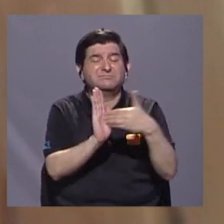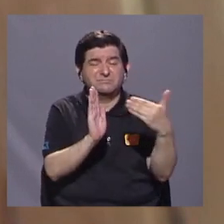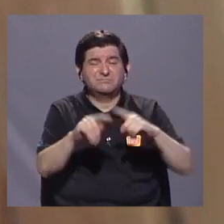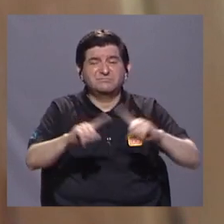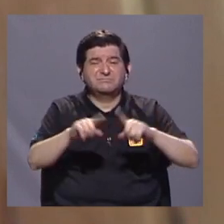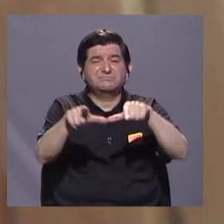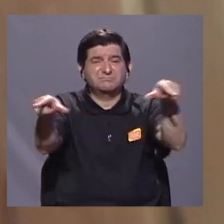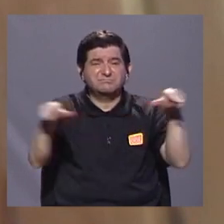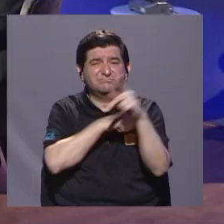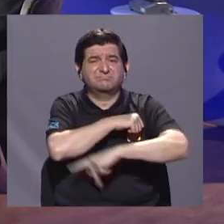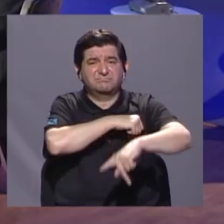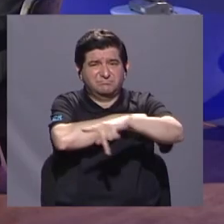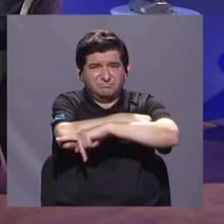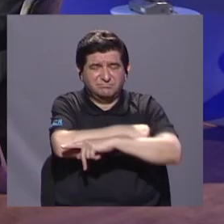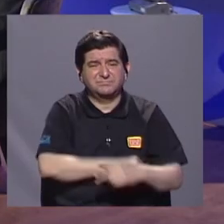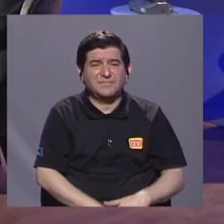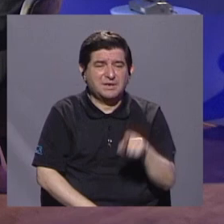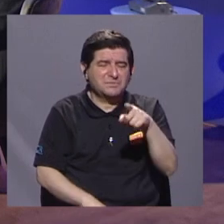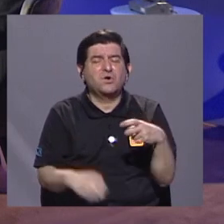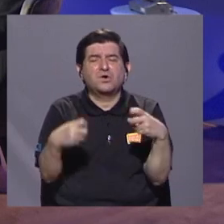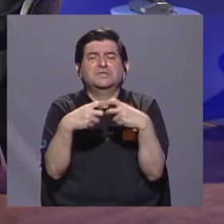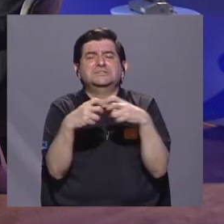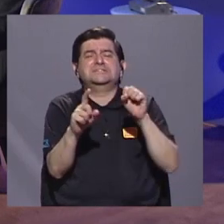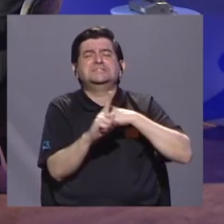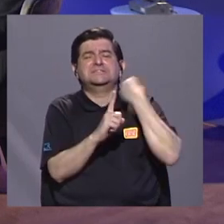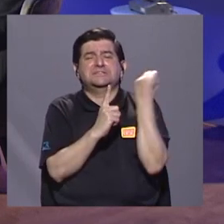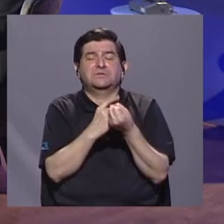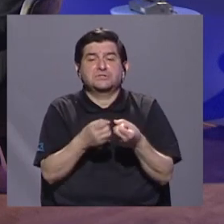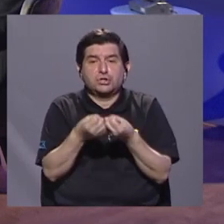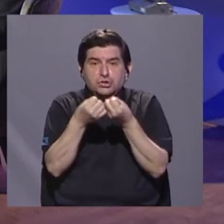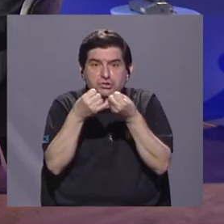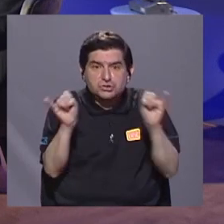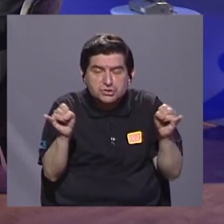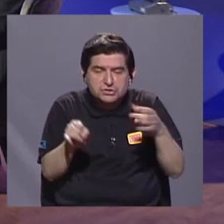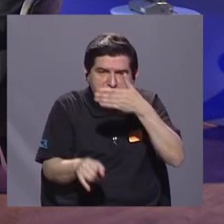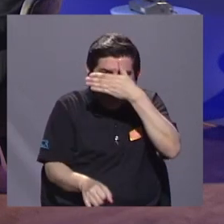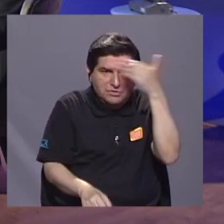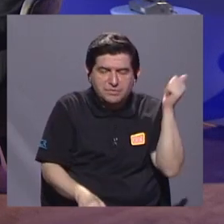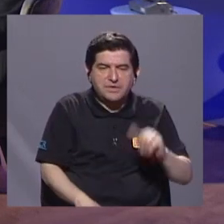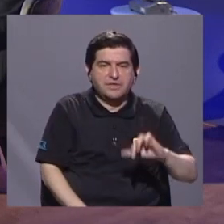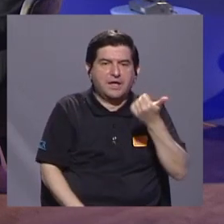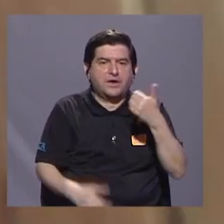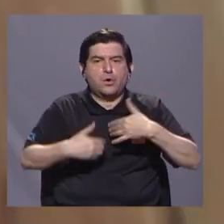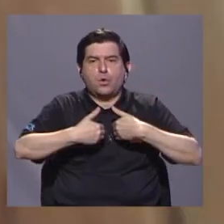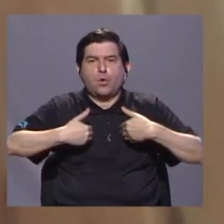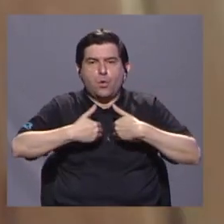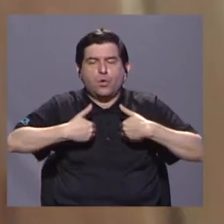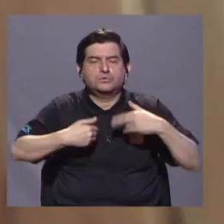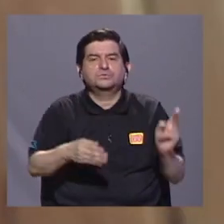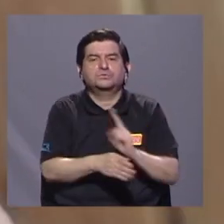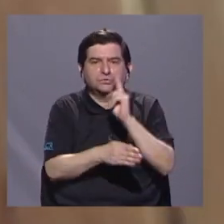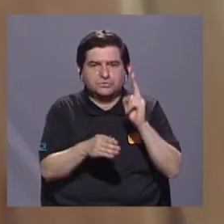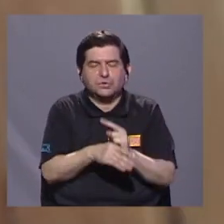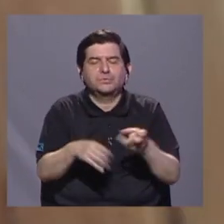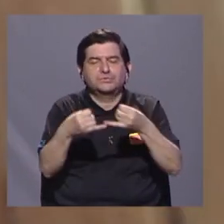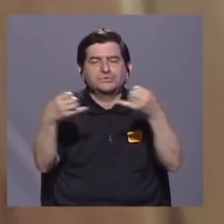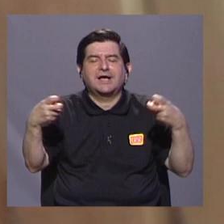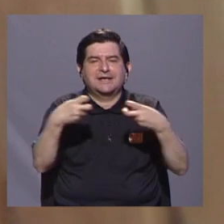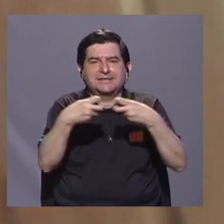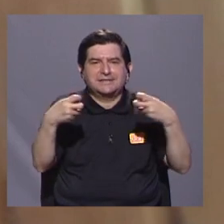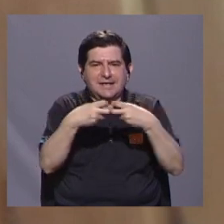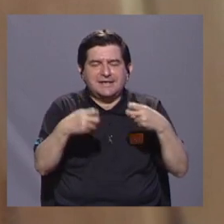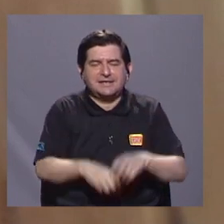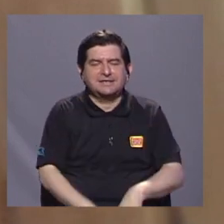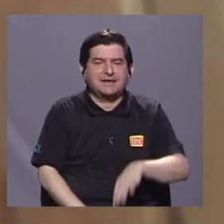regiones del país por electrocución, sin dejar de lado todos los otros animales que también utilizan el cableado como